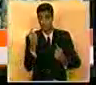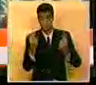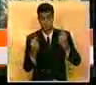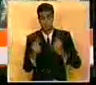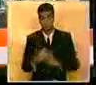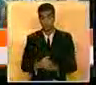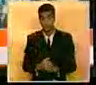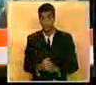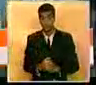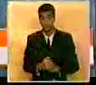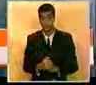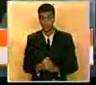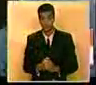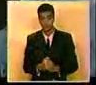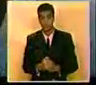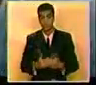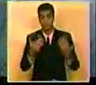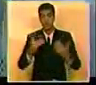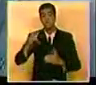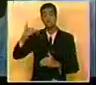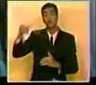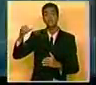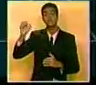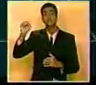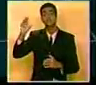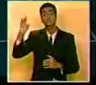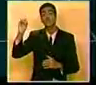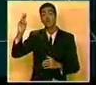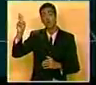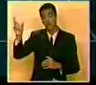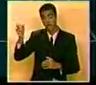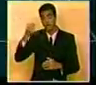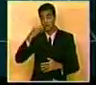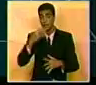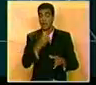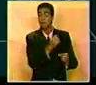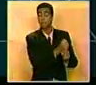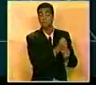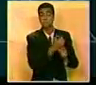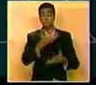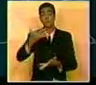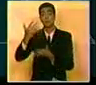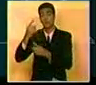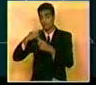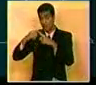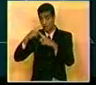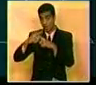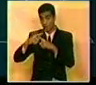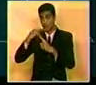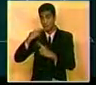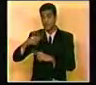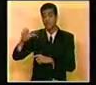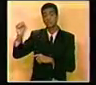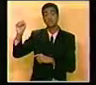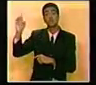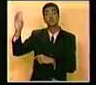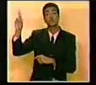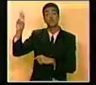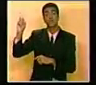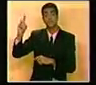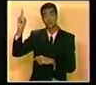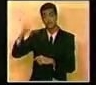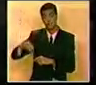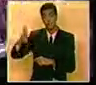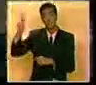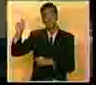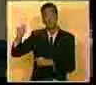a un triunfo por bando. Pues bien, ahora Joe Wilfred Songa tendrá que esperar por el ganador de la otra semifinal, entre el suizo Roger Ferrer y